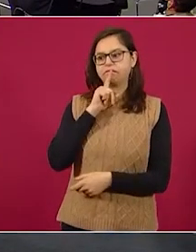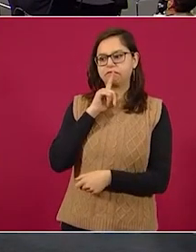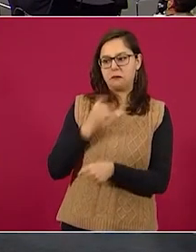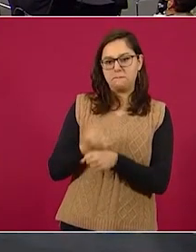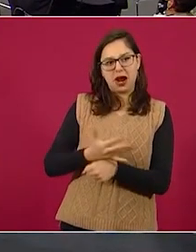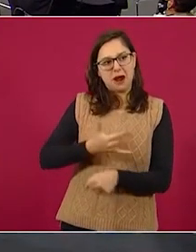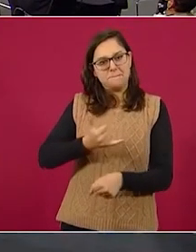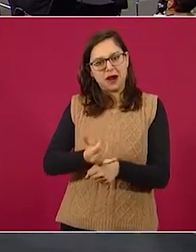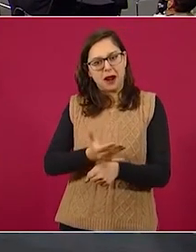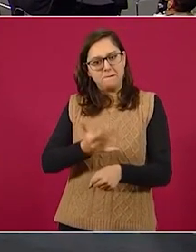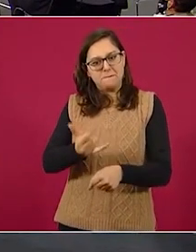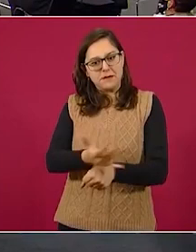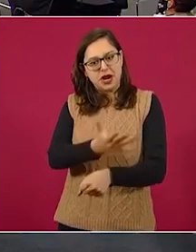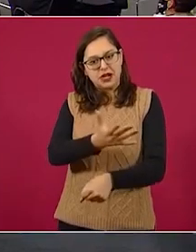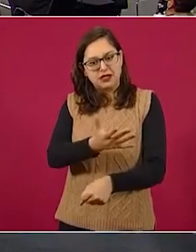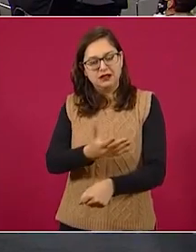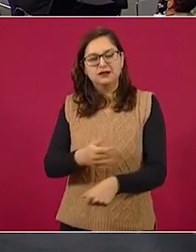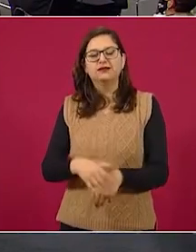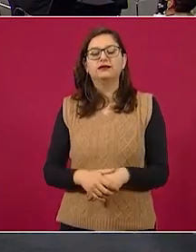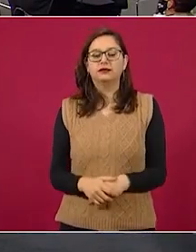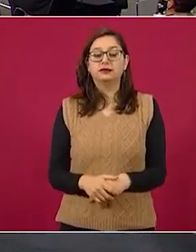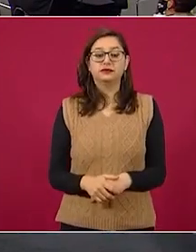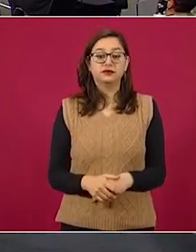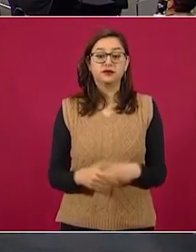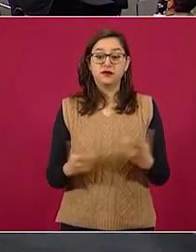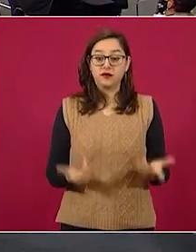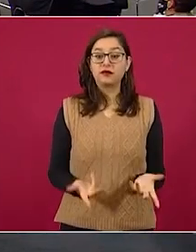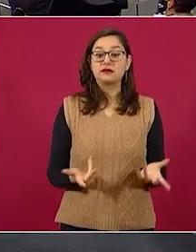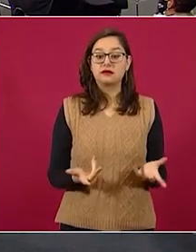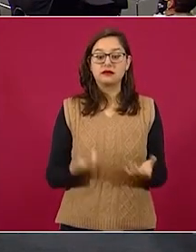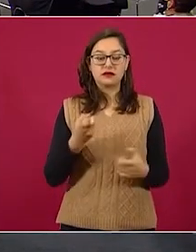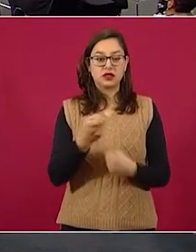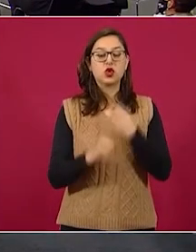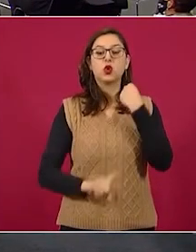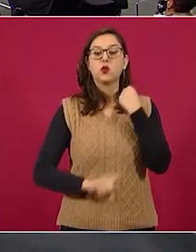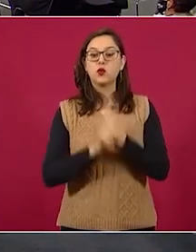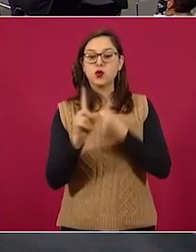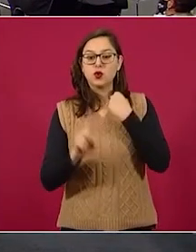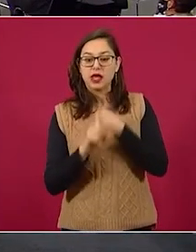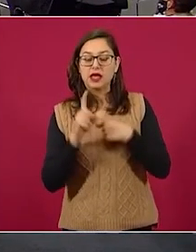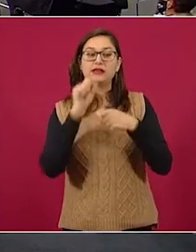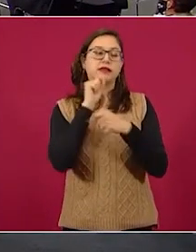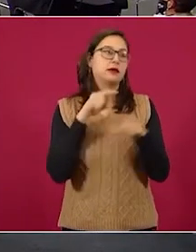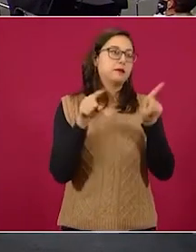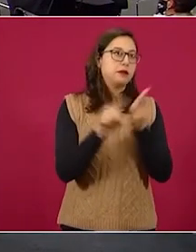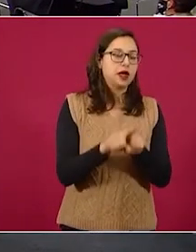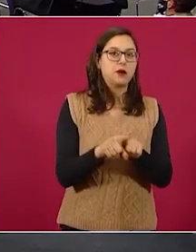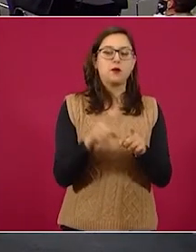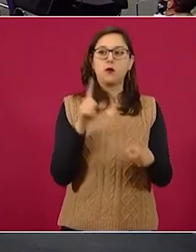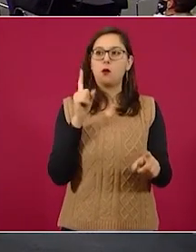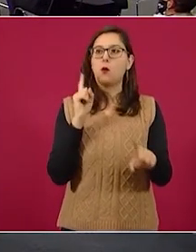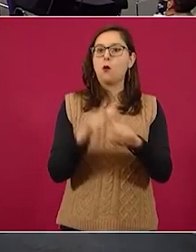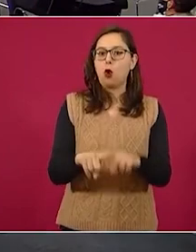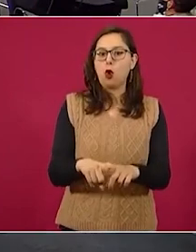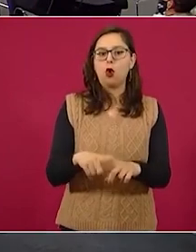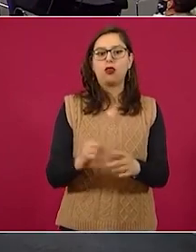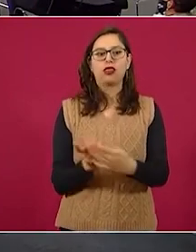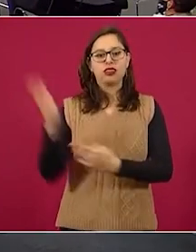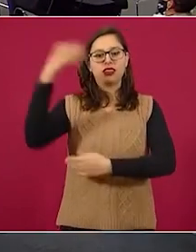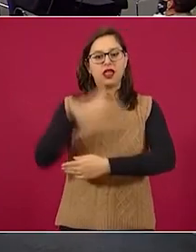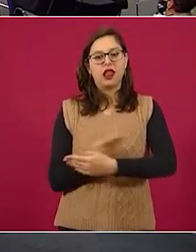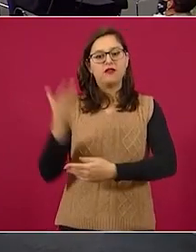Si no es por esto, es por la vaquita marina, por los delfines. Pero en realidad